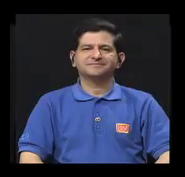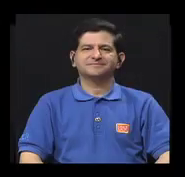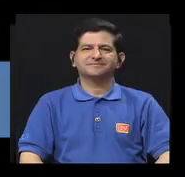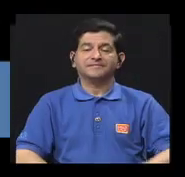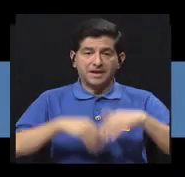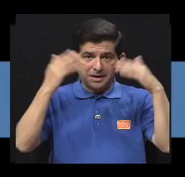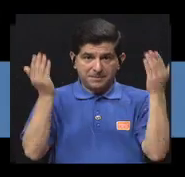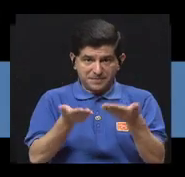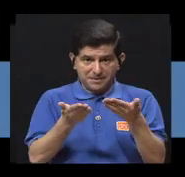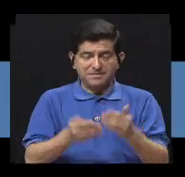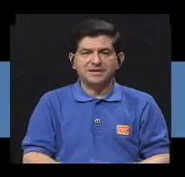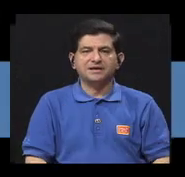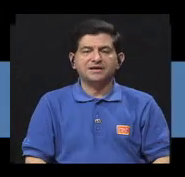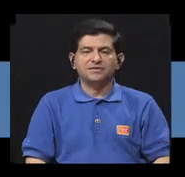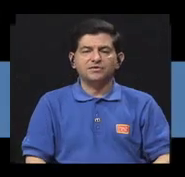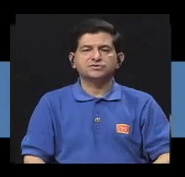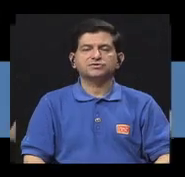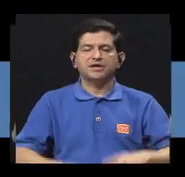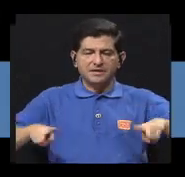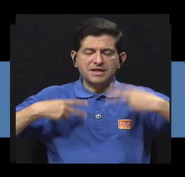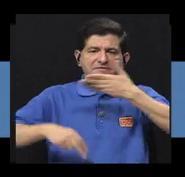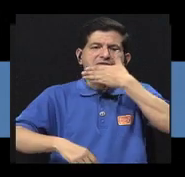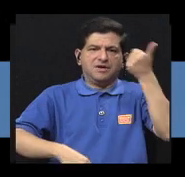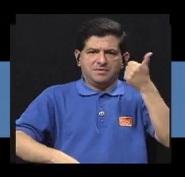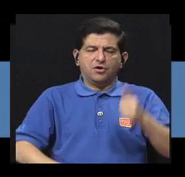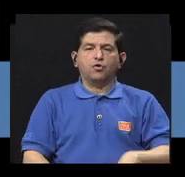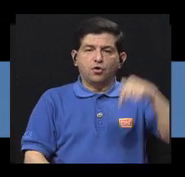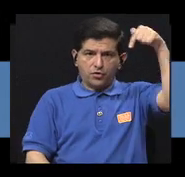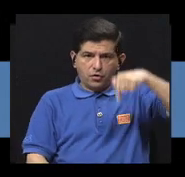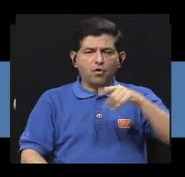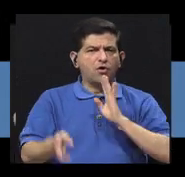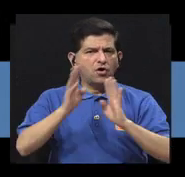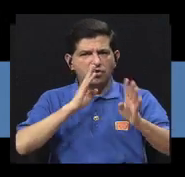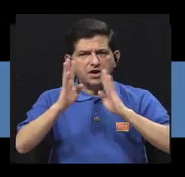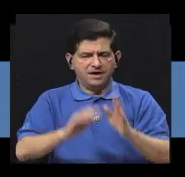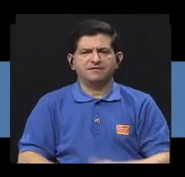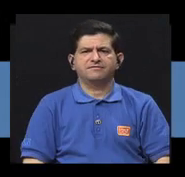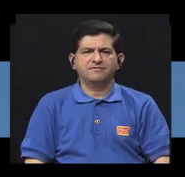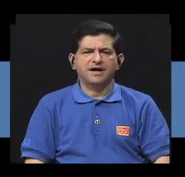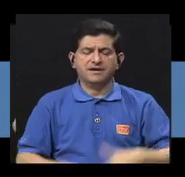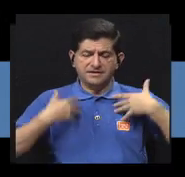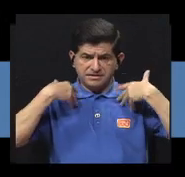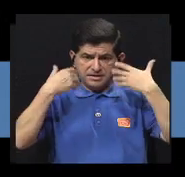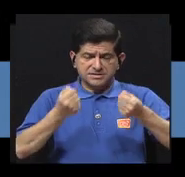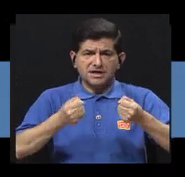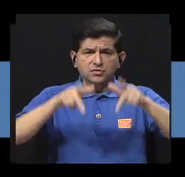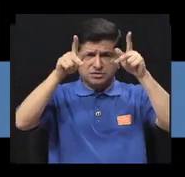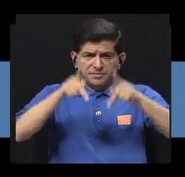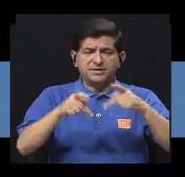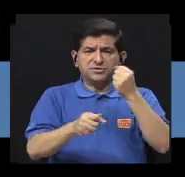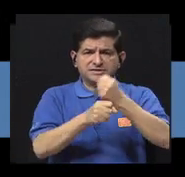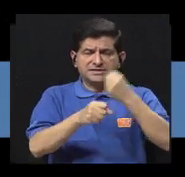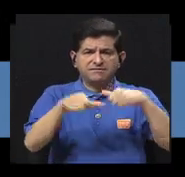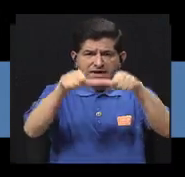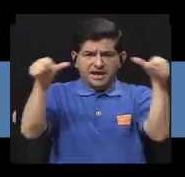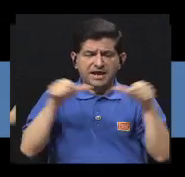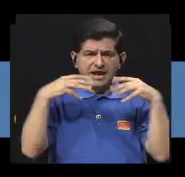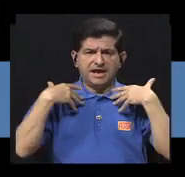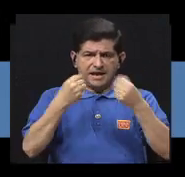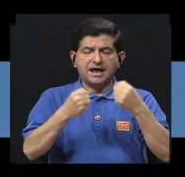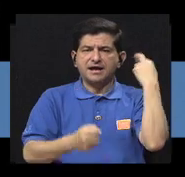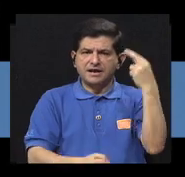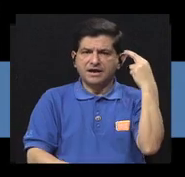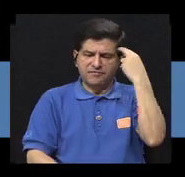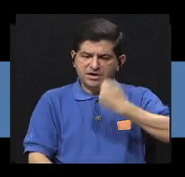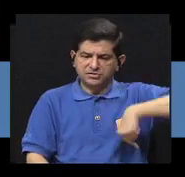Bienvenidos a esta sección de Vivir Mejor. Hoy estamos conversando acerca de la salud del personal de salud. Por esa